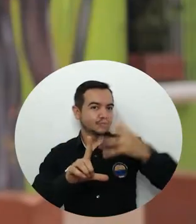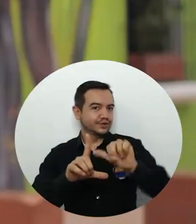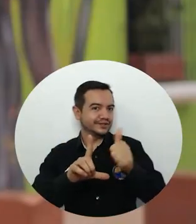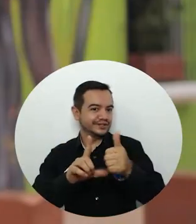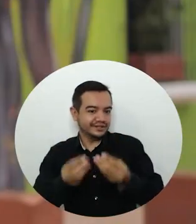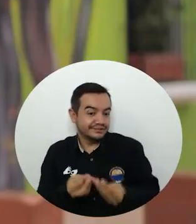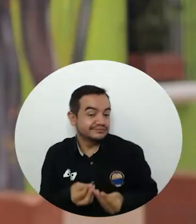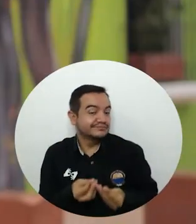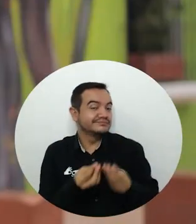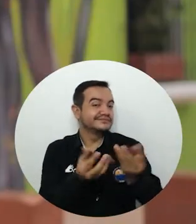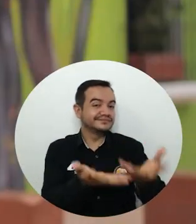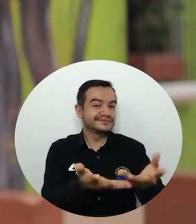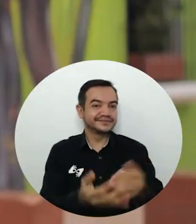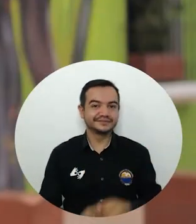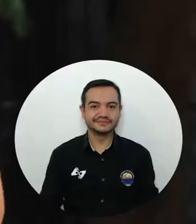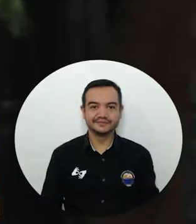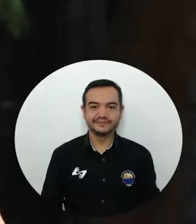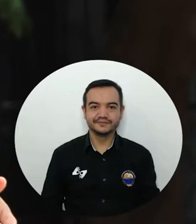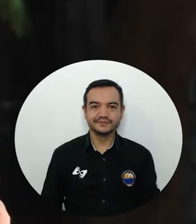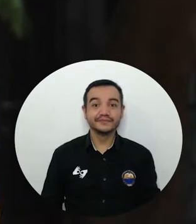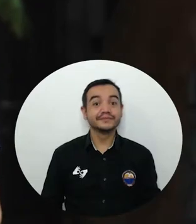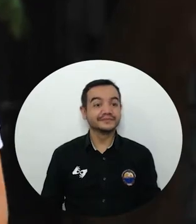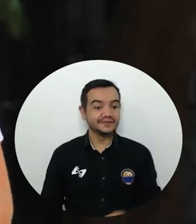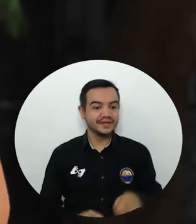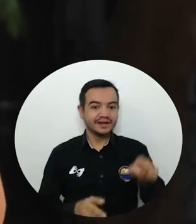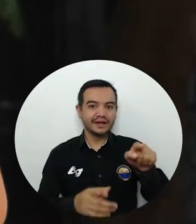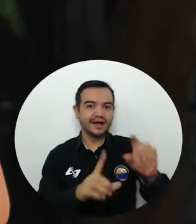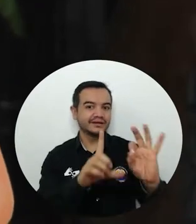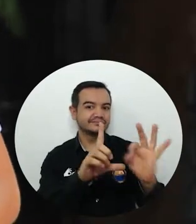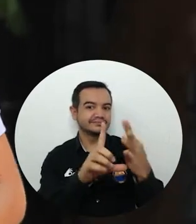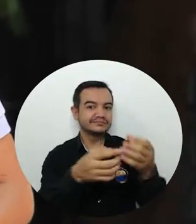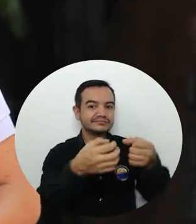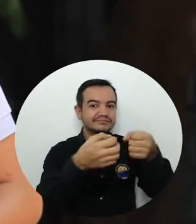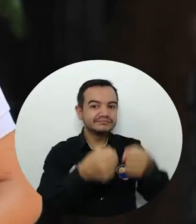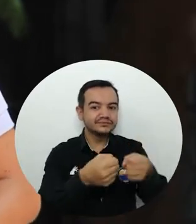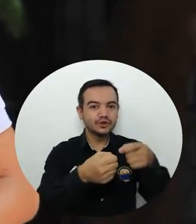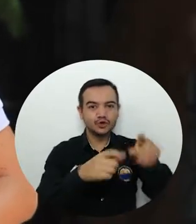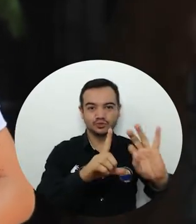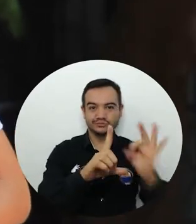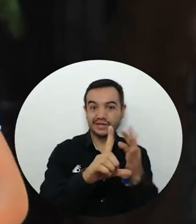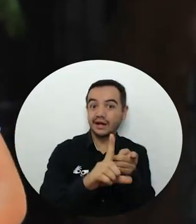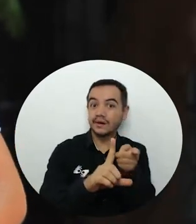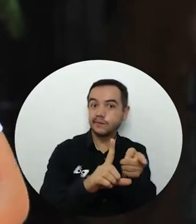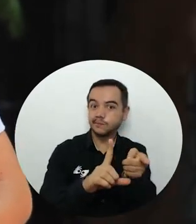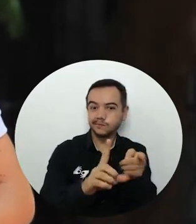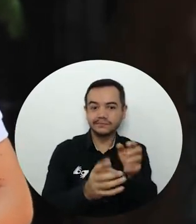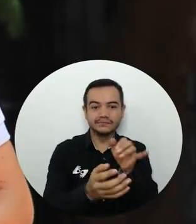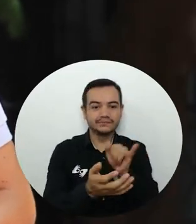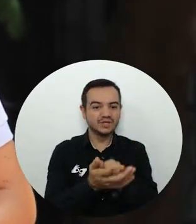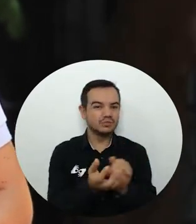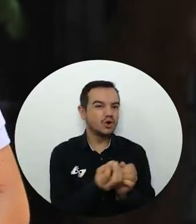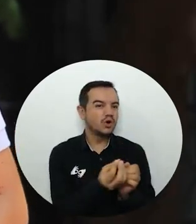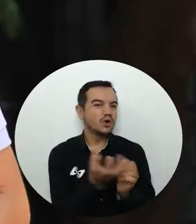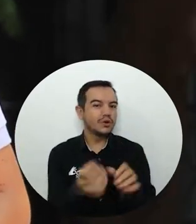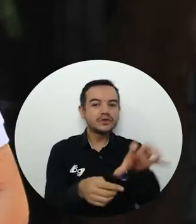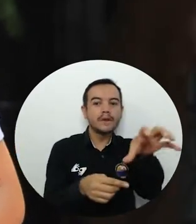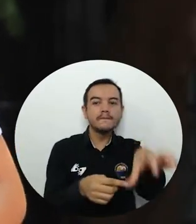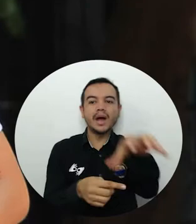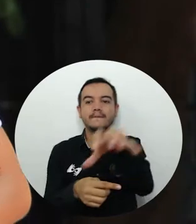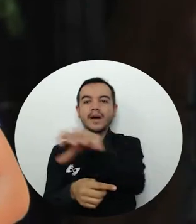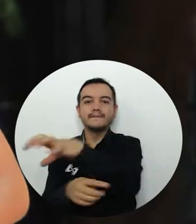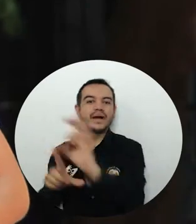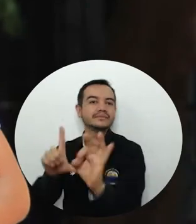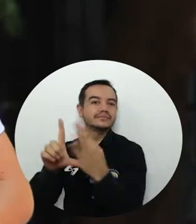de la Universidad de Magdalena. Con la disposición de la sede tecnológica en esta municipalidad, la Alma Mater suma 11